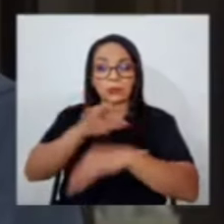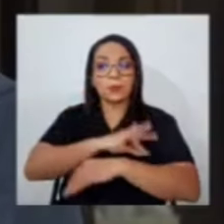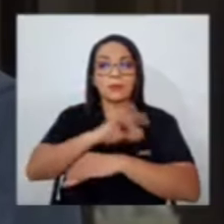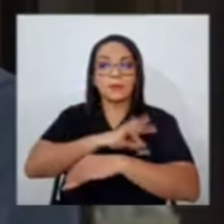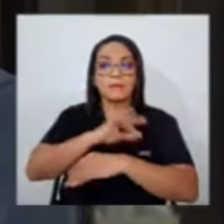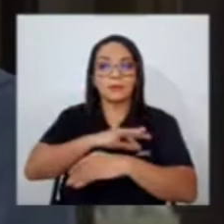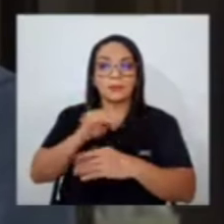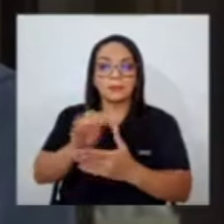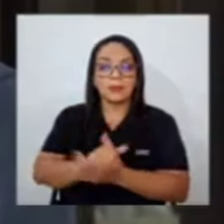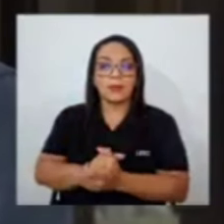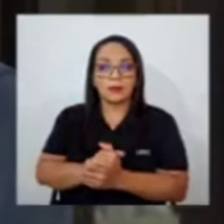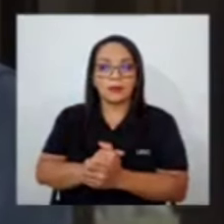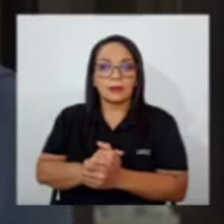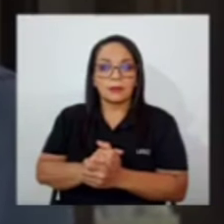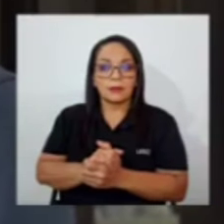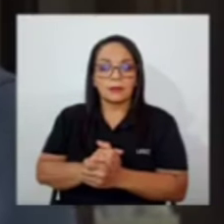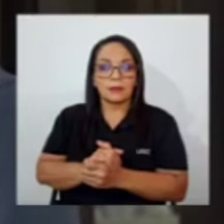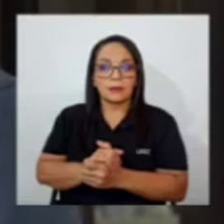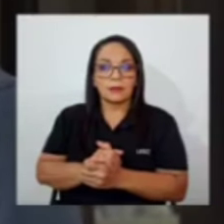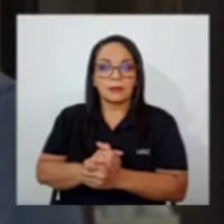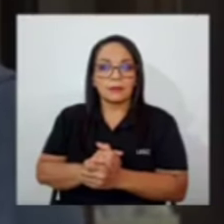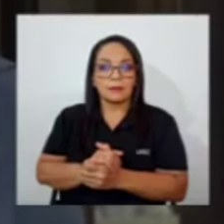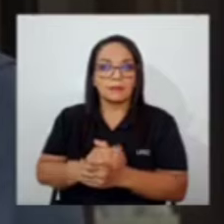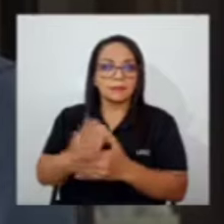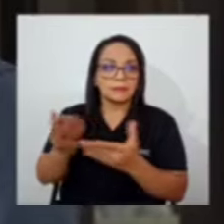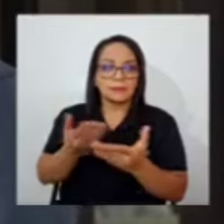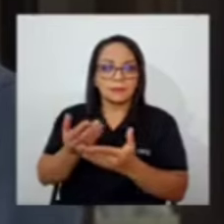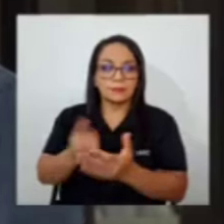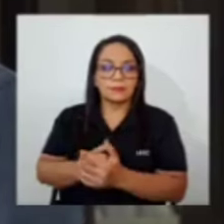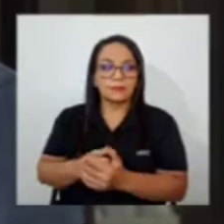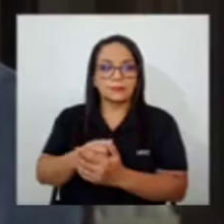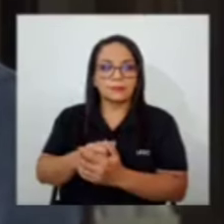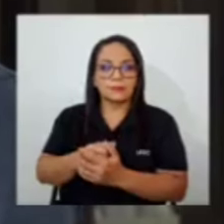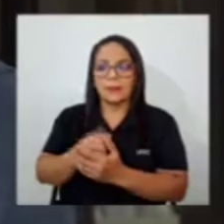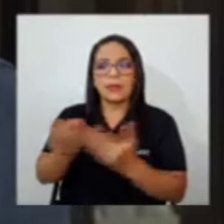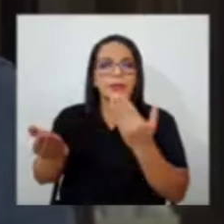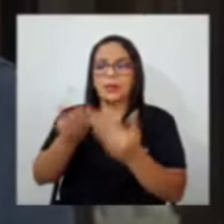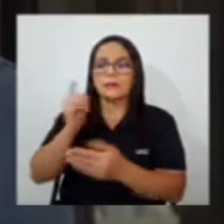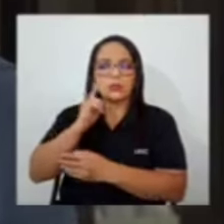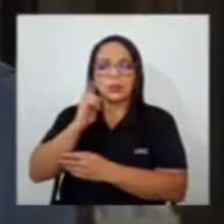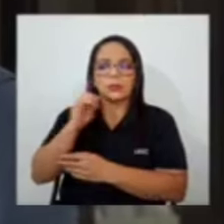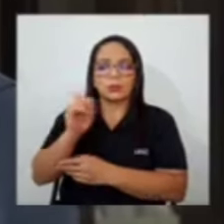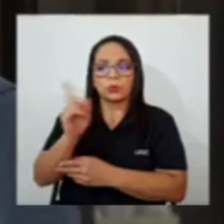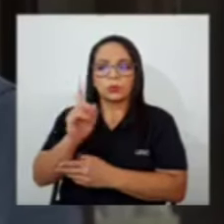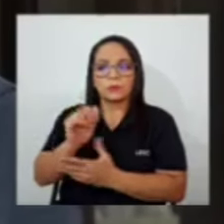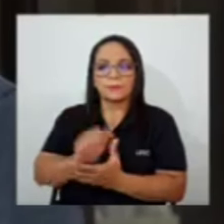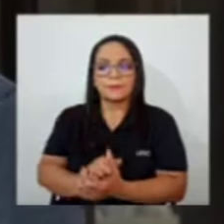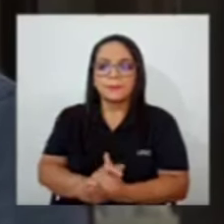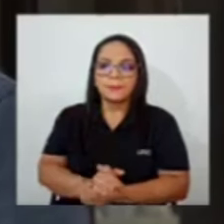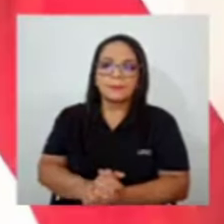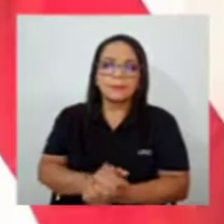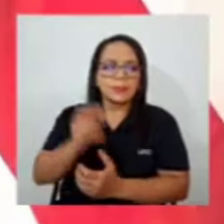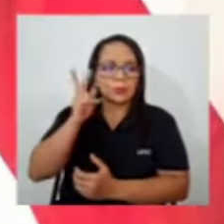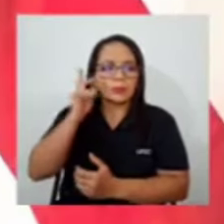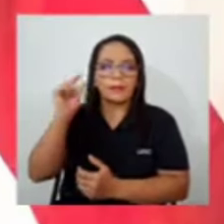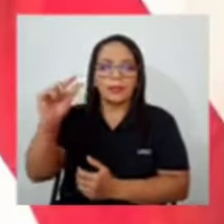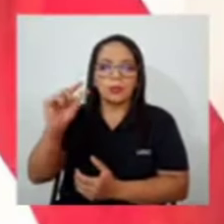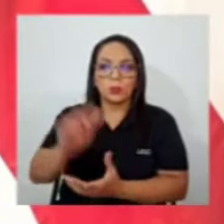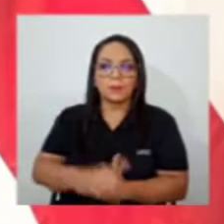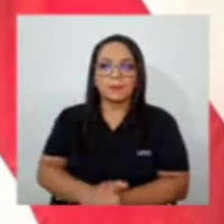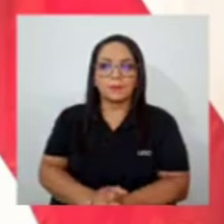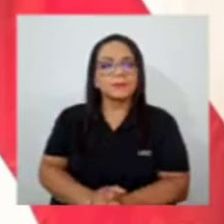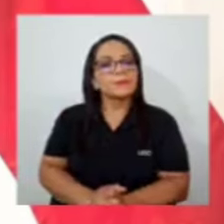ex asesor y amigo cercano o persona cercana en un proceso que tuvo que haber sido mediante un concurso público tal vez no señor